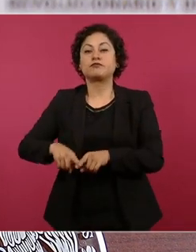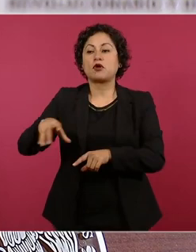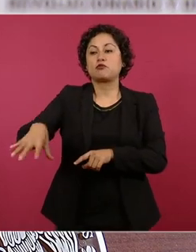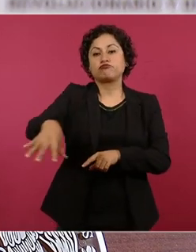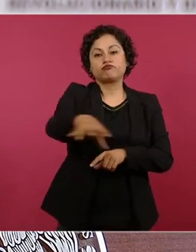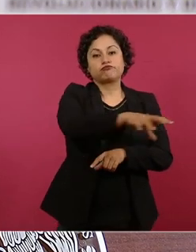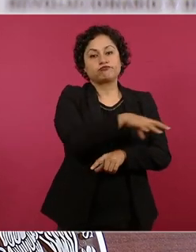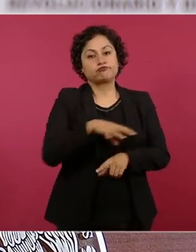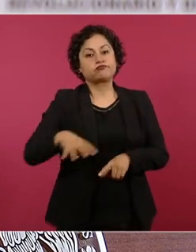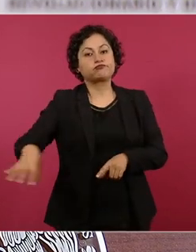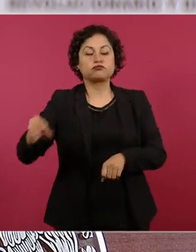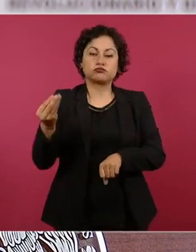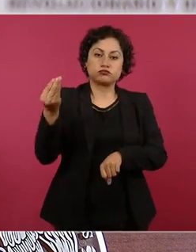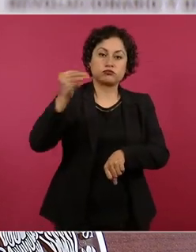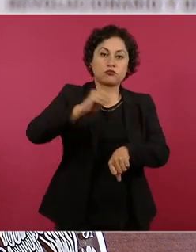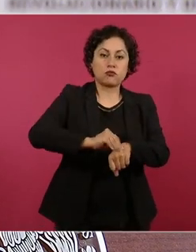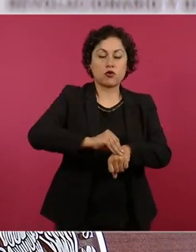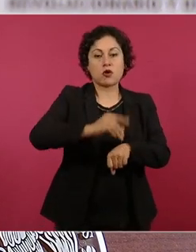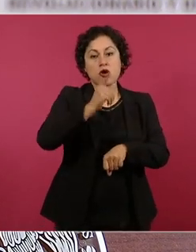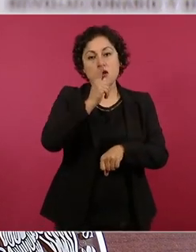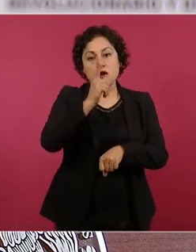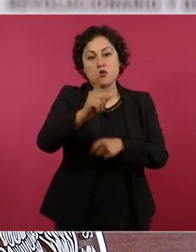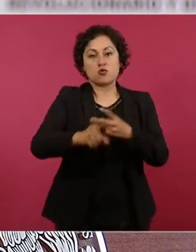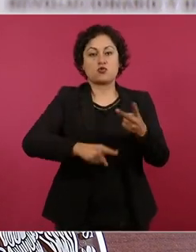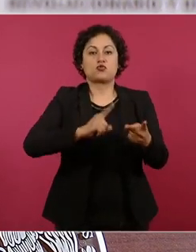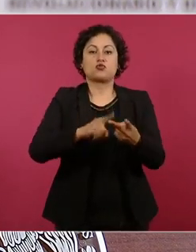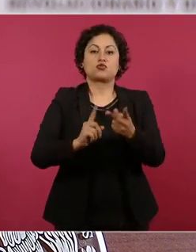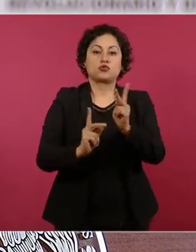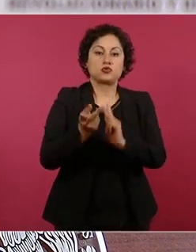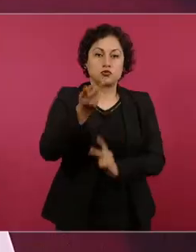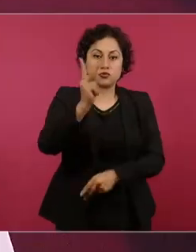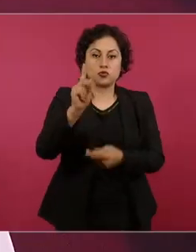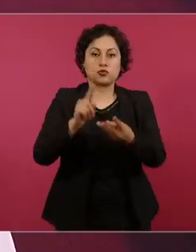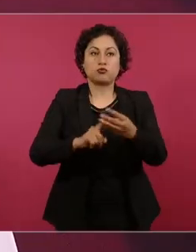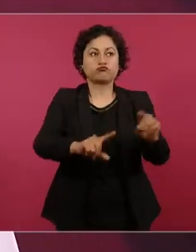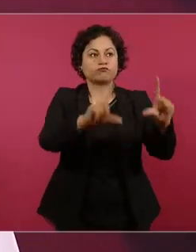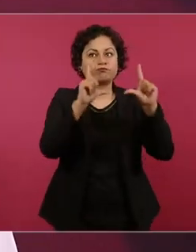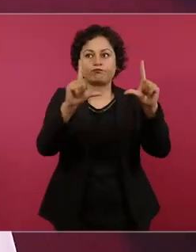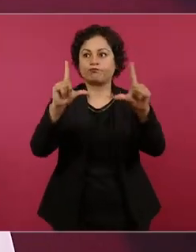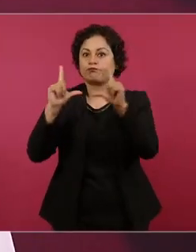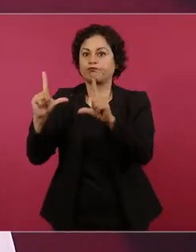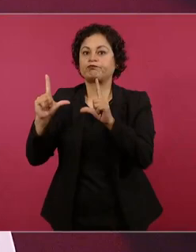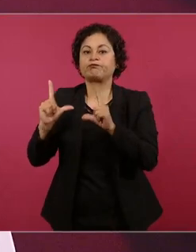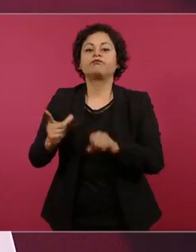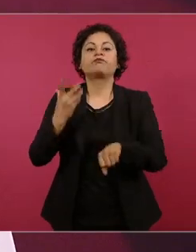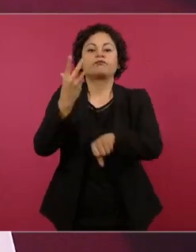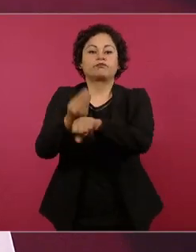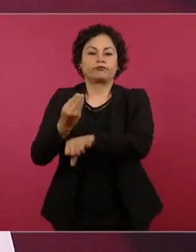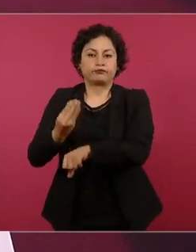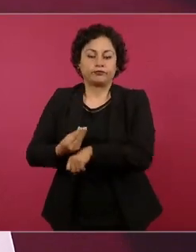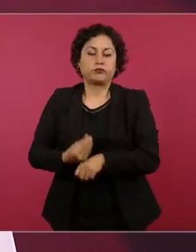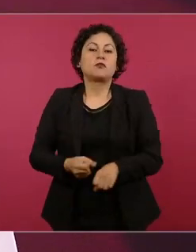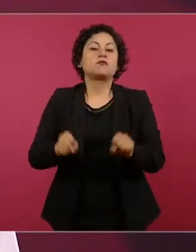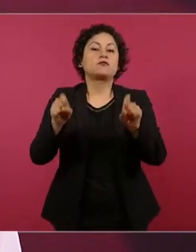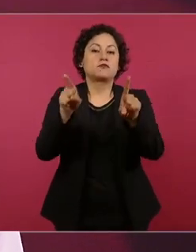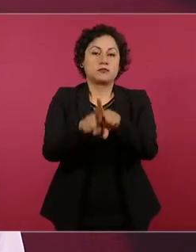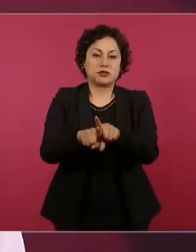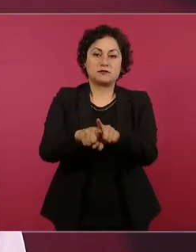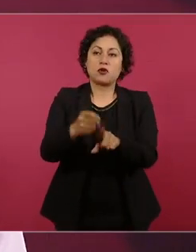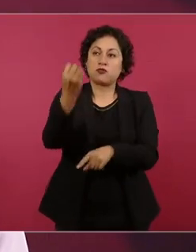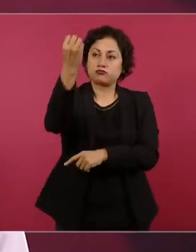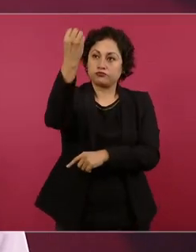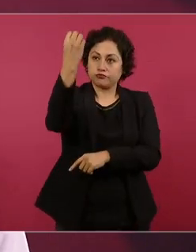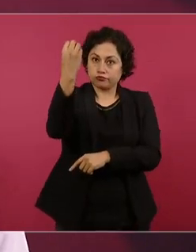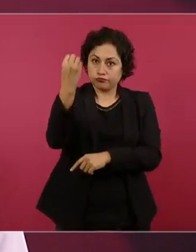iluminación, vegetación y señalética. Y también se trabaja en el proyecto de semaforización de Acapulco,